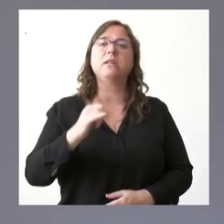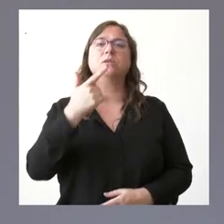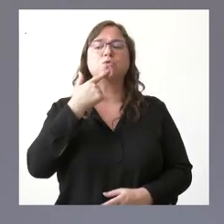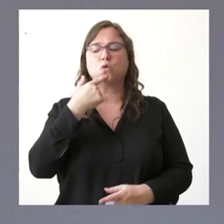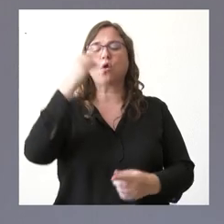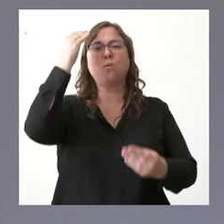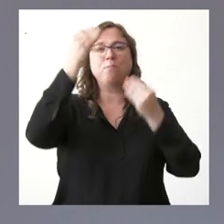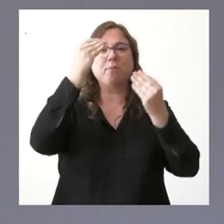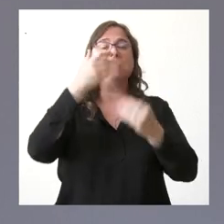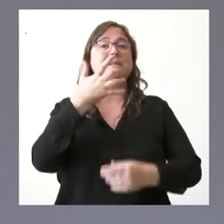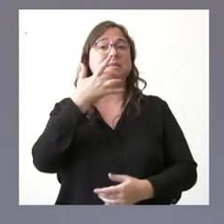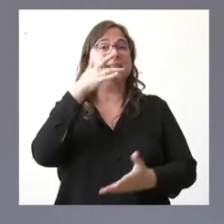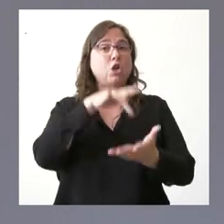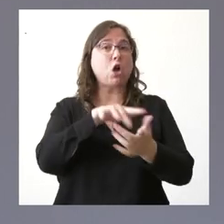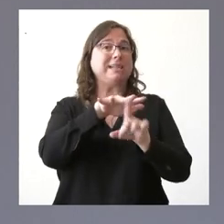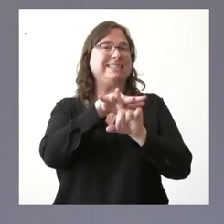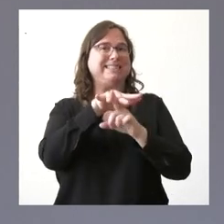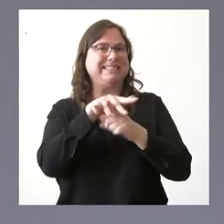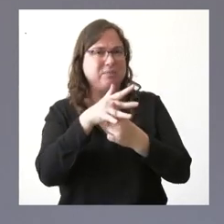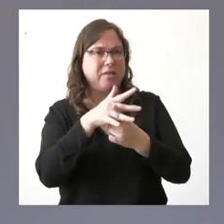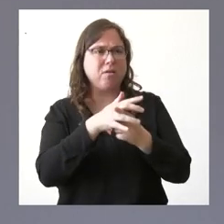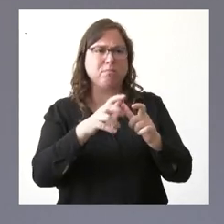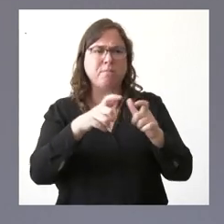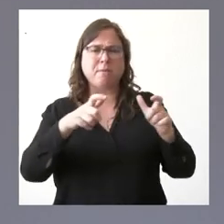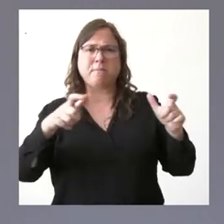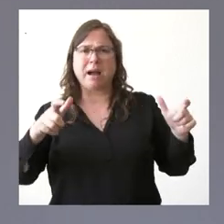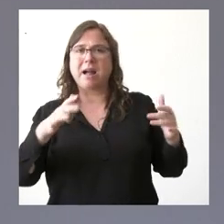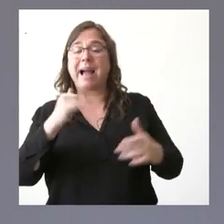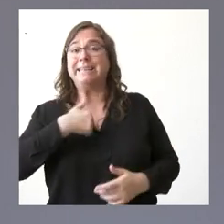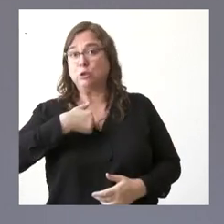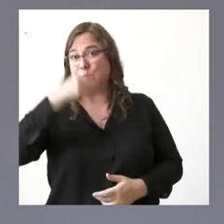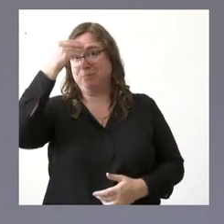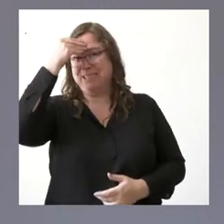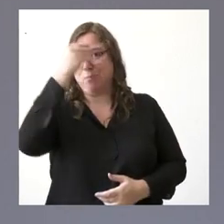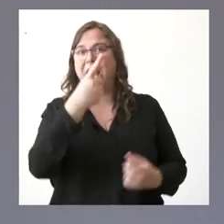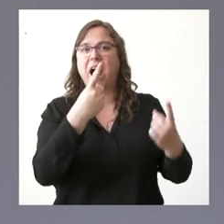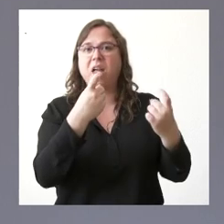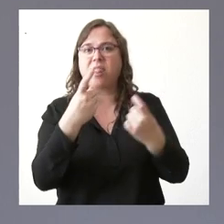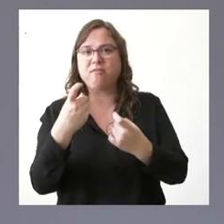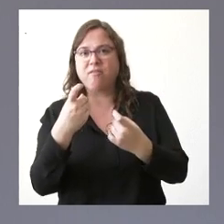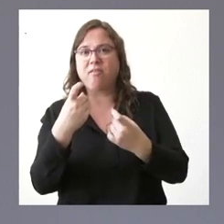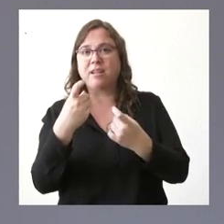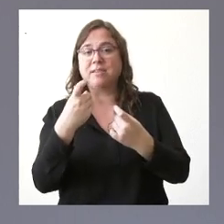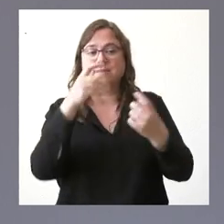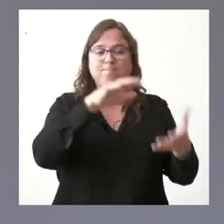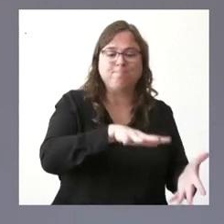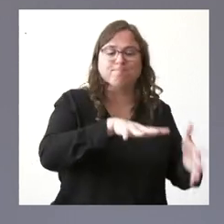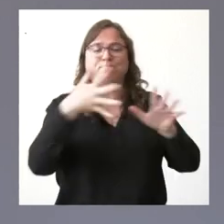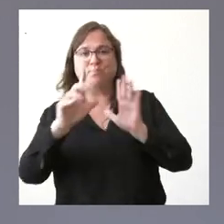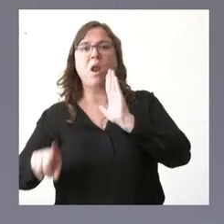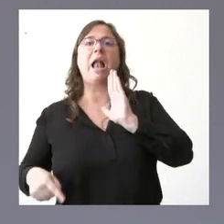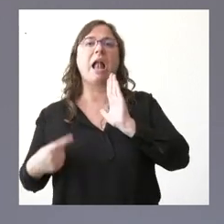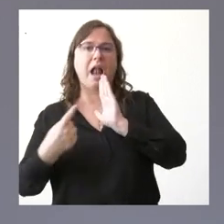al aumento de situaciones que se estaban dando era necesaria convertirlo en ley y